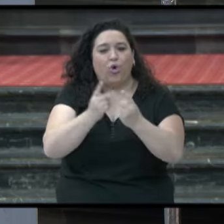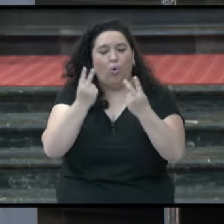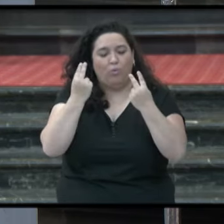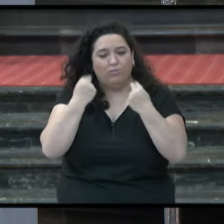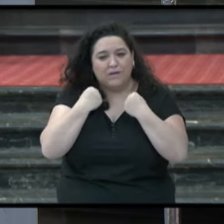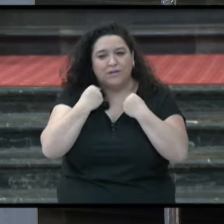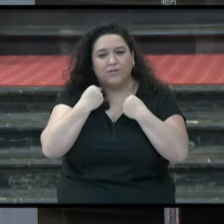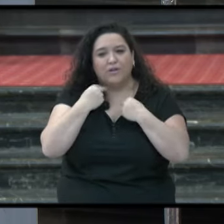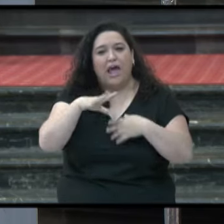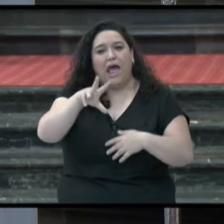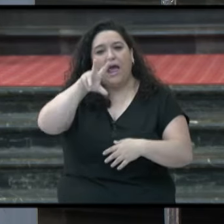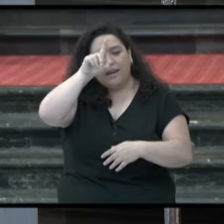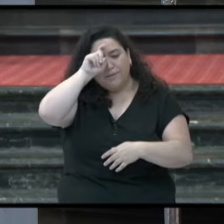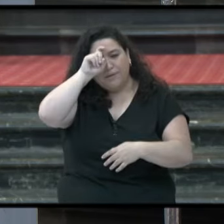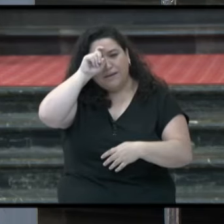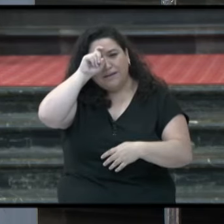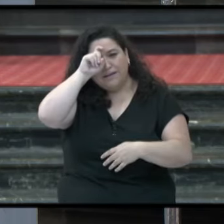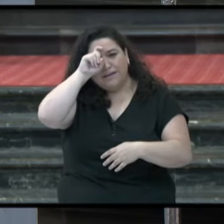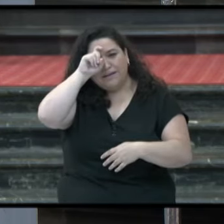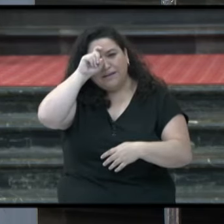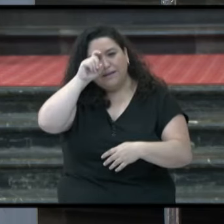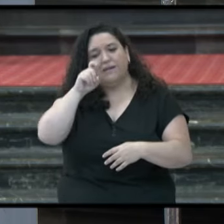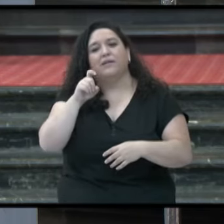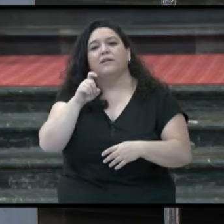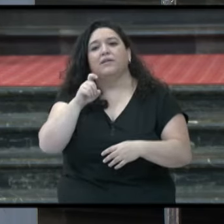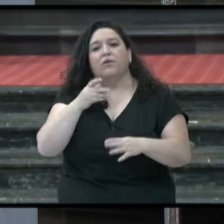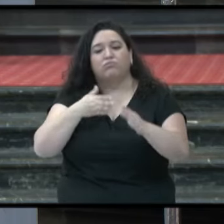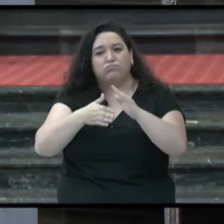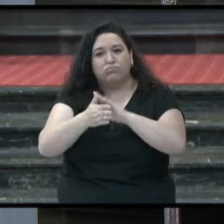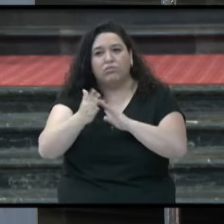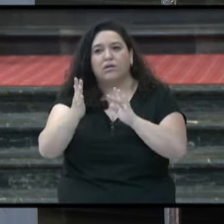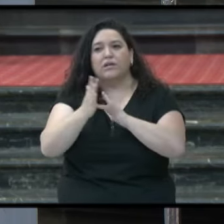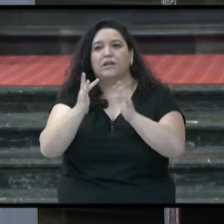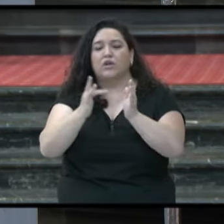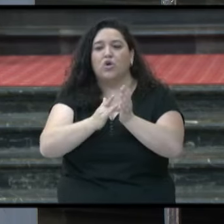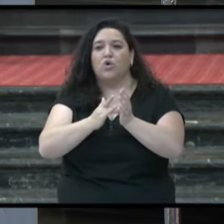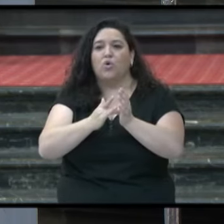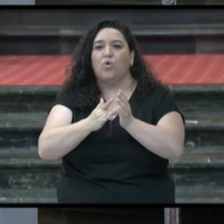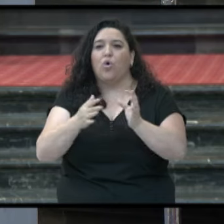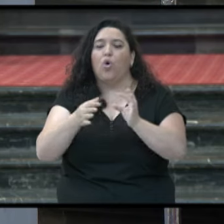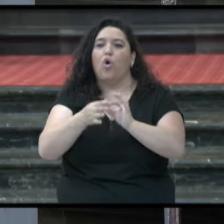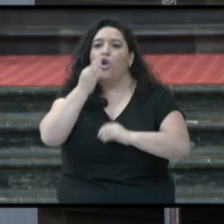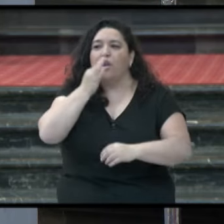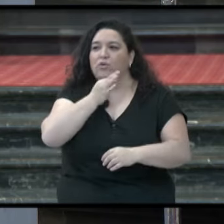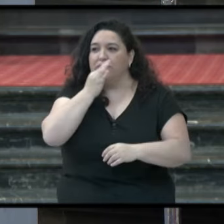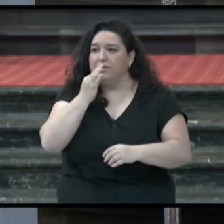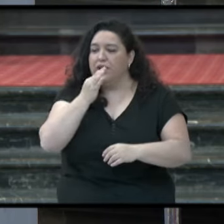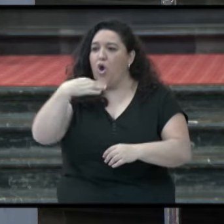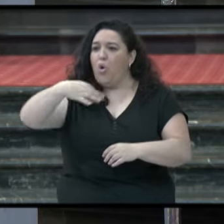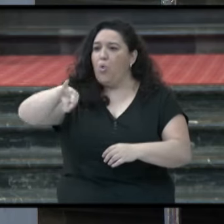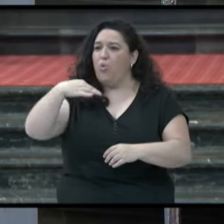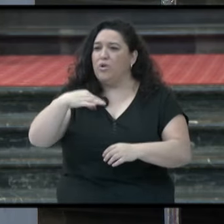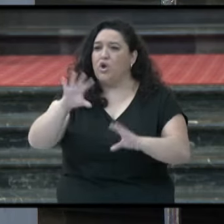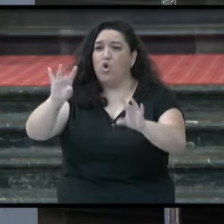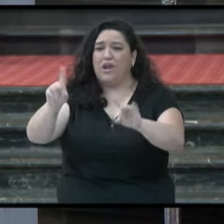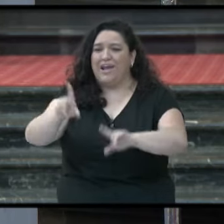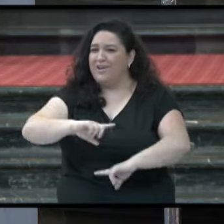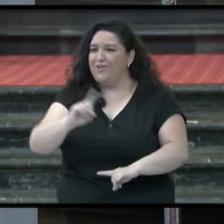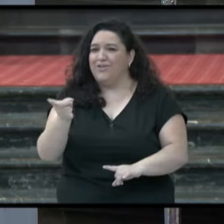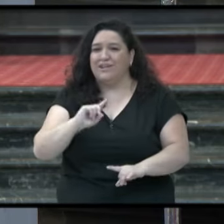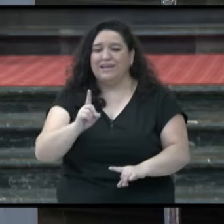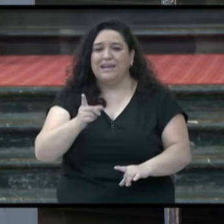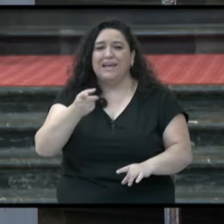al sacramento de la penitencia. O en la Eucaristía, no solo es tocarle, es